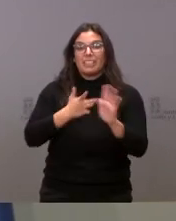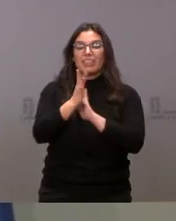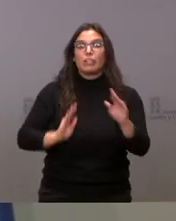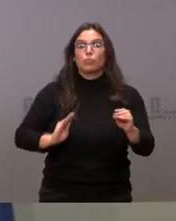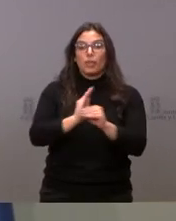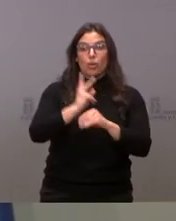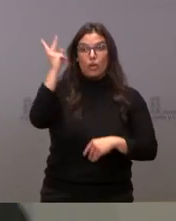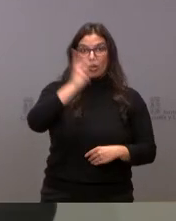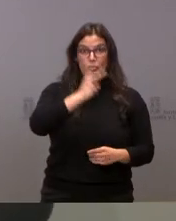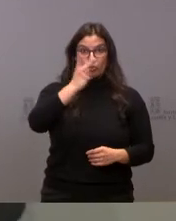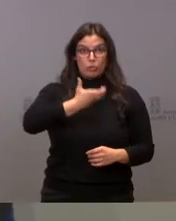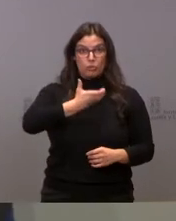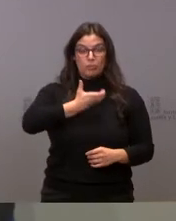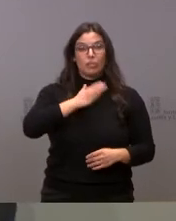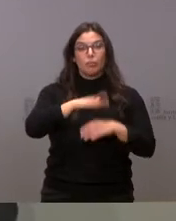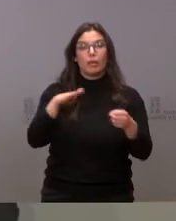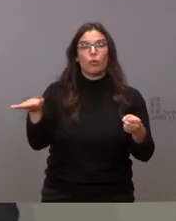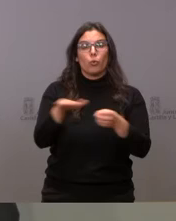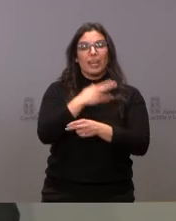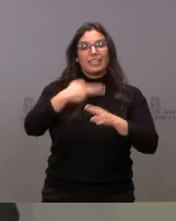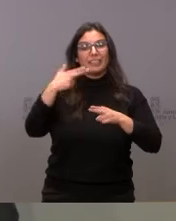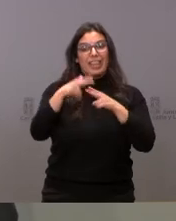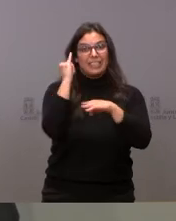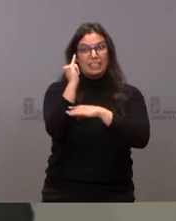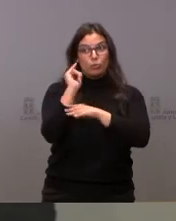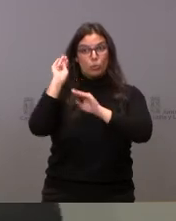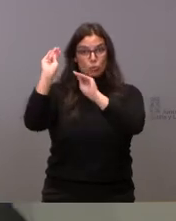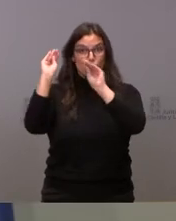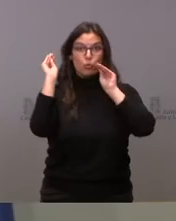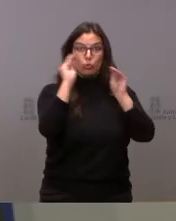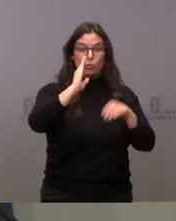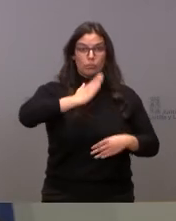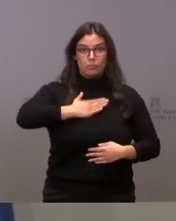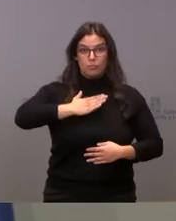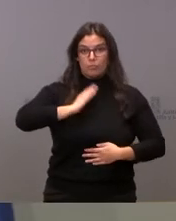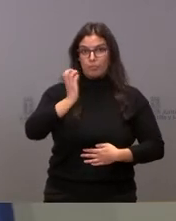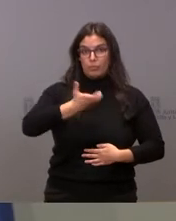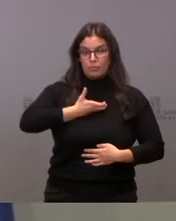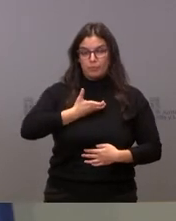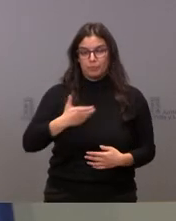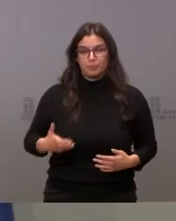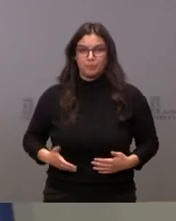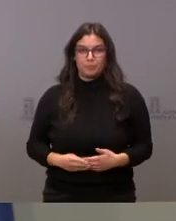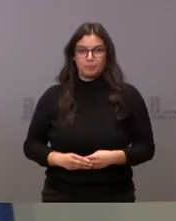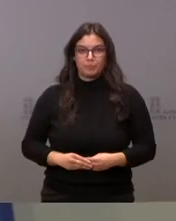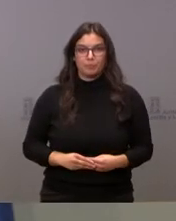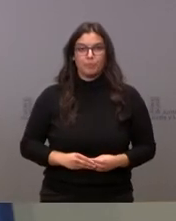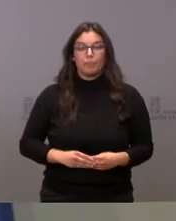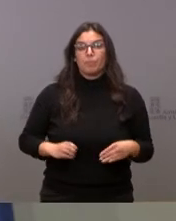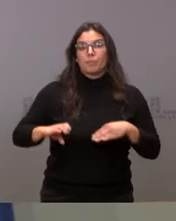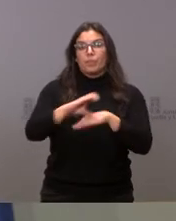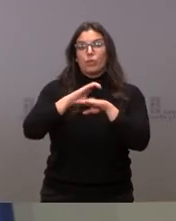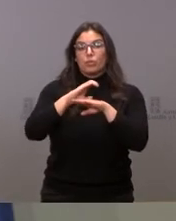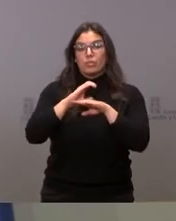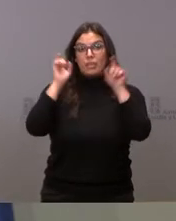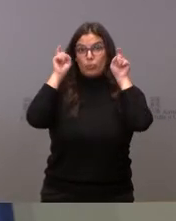a ambos ayuntamientos para financiar la actividad de estos institutos que son de titularidad municipal en este caso. La Consejería